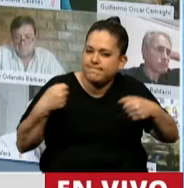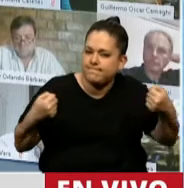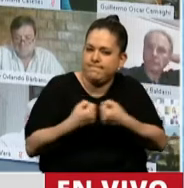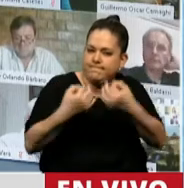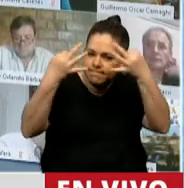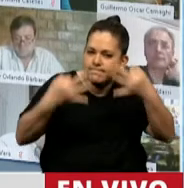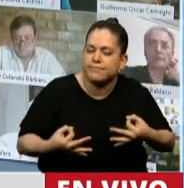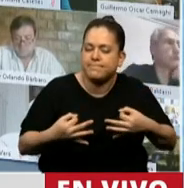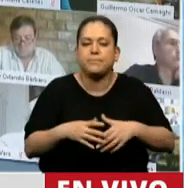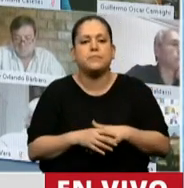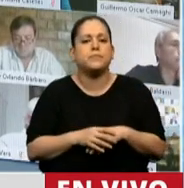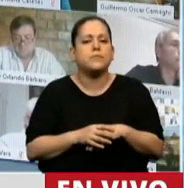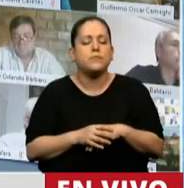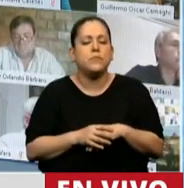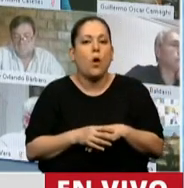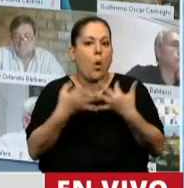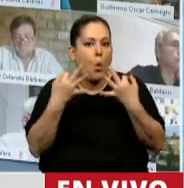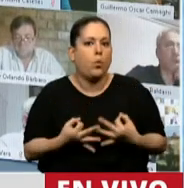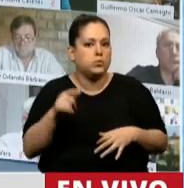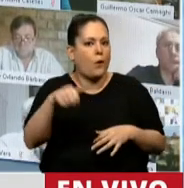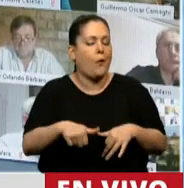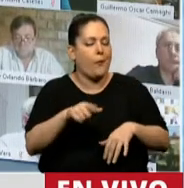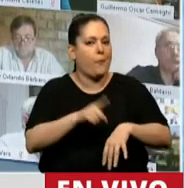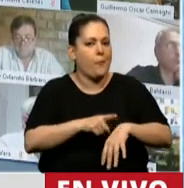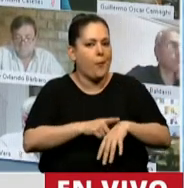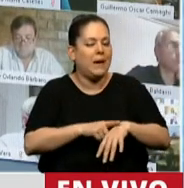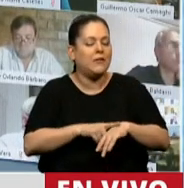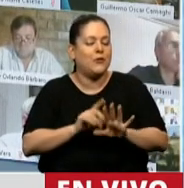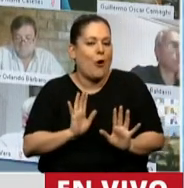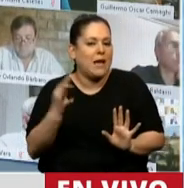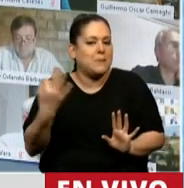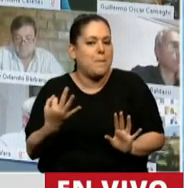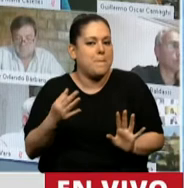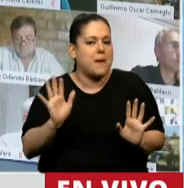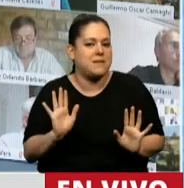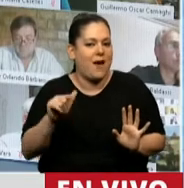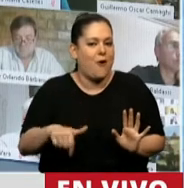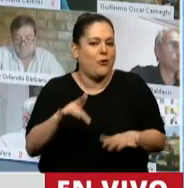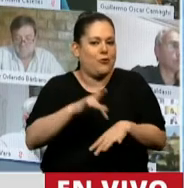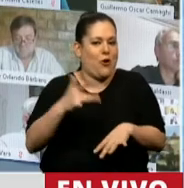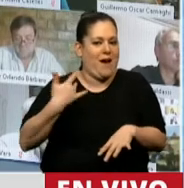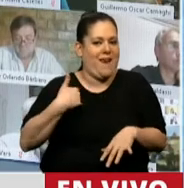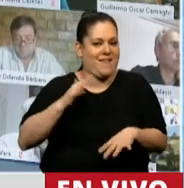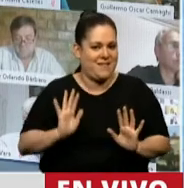Y esta discusión se da en un momento, en una coyuntura especial que vivimos en la Argentina,